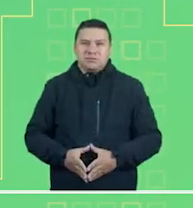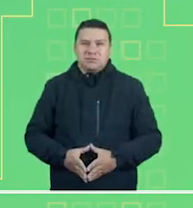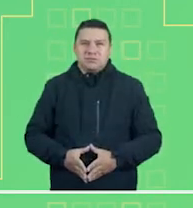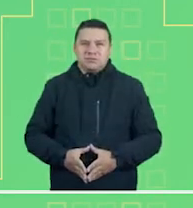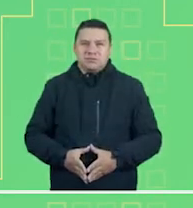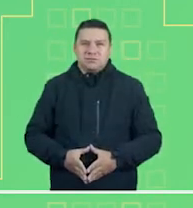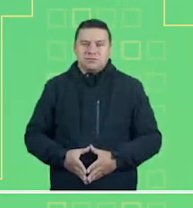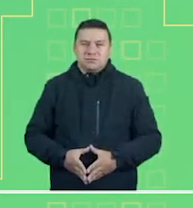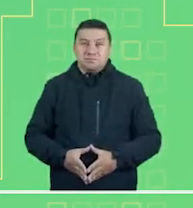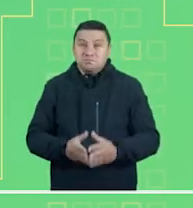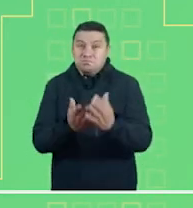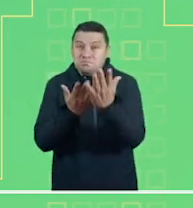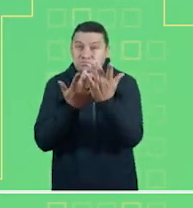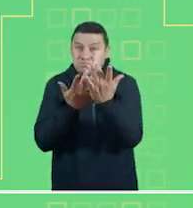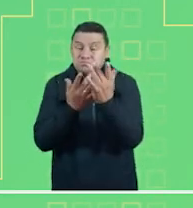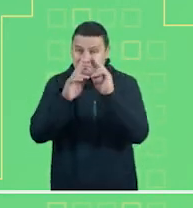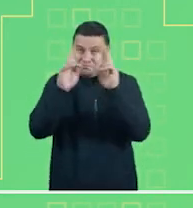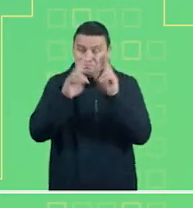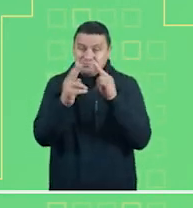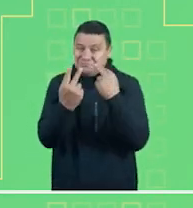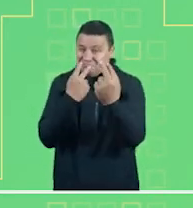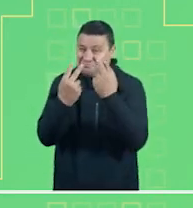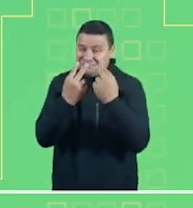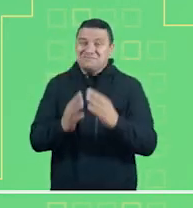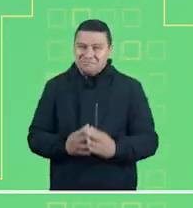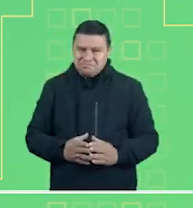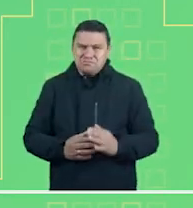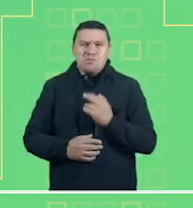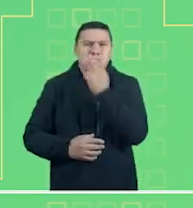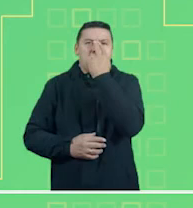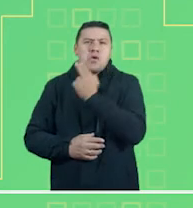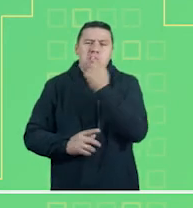Alerta naranja por tiempo lluvioso en el Océano Pacífico.